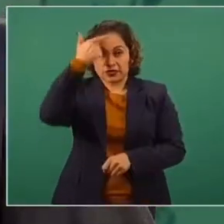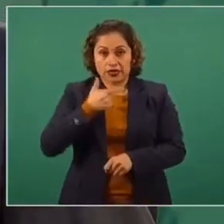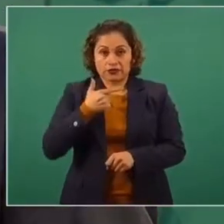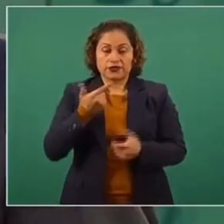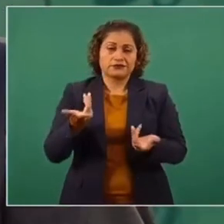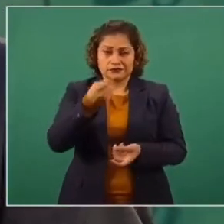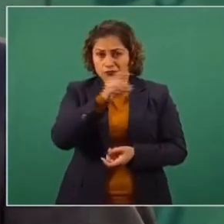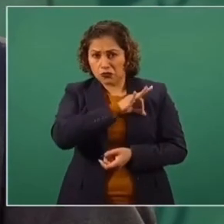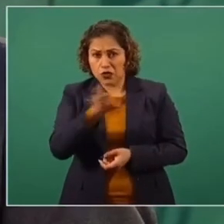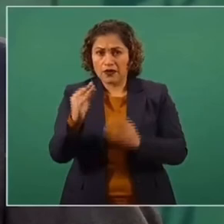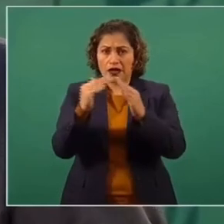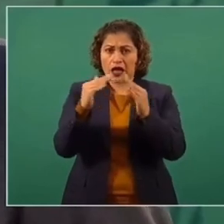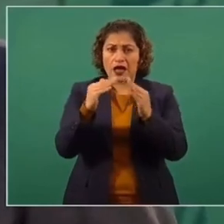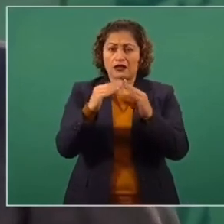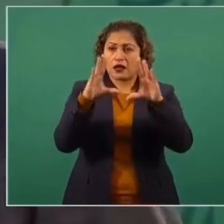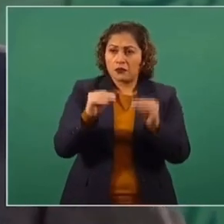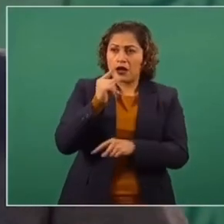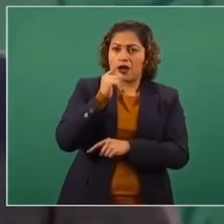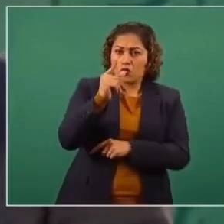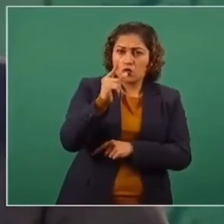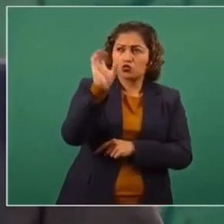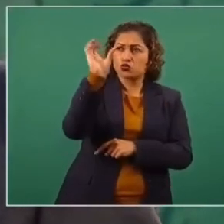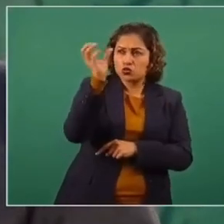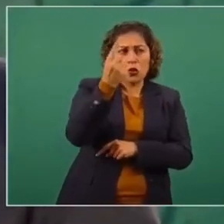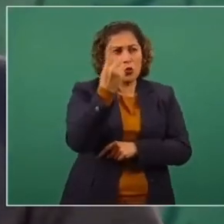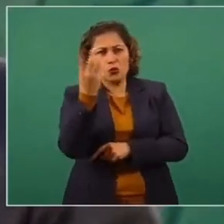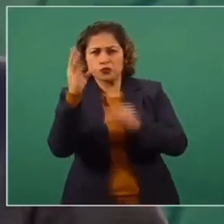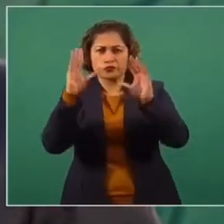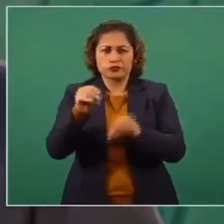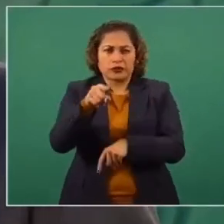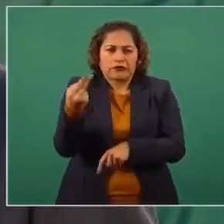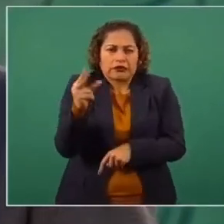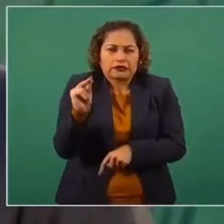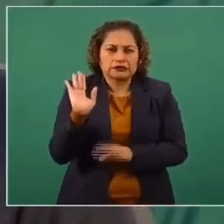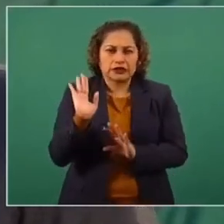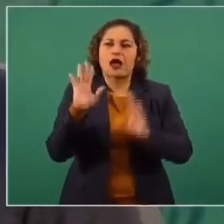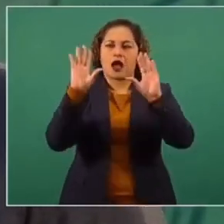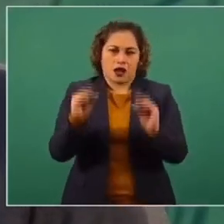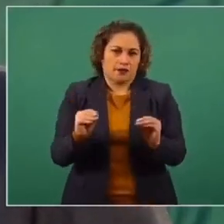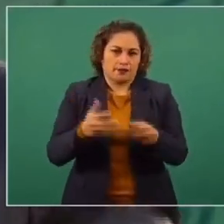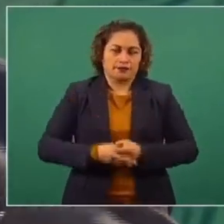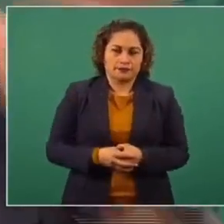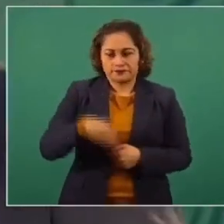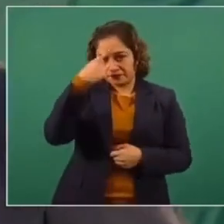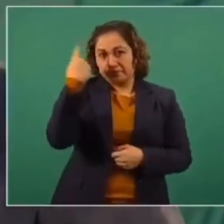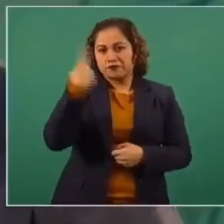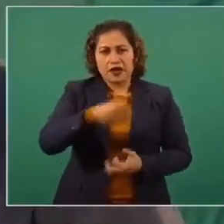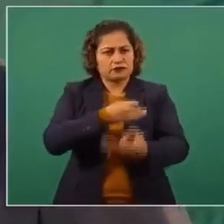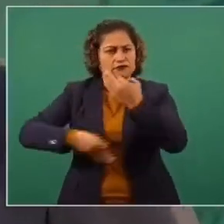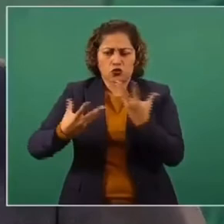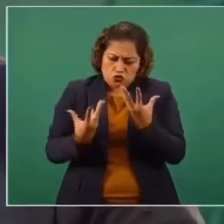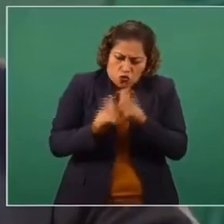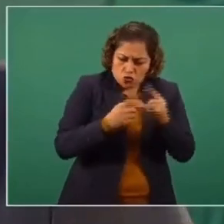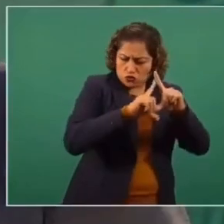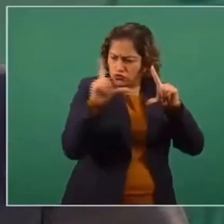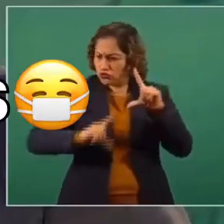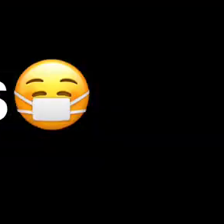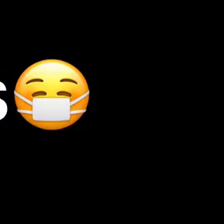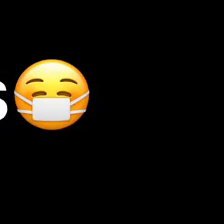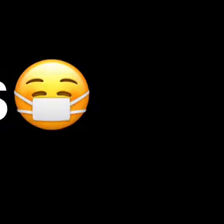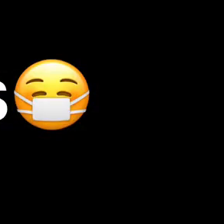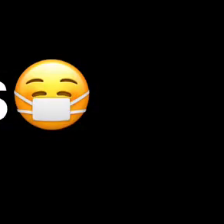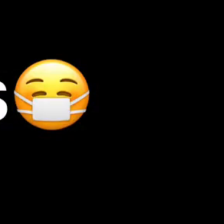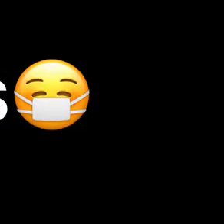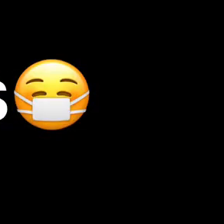Si podemos apagar un poco, dos, lo que no sea tan indispensable para que todos ayudemos, como lo hemos hecho siempre.